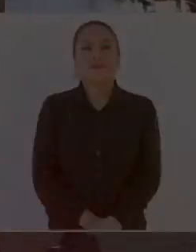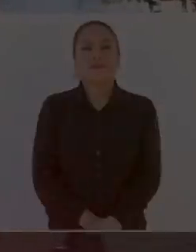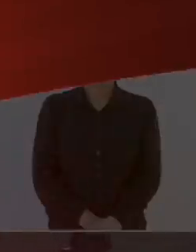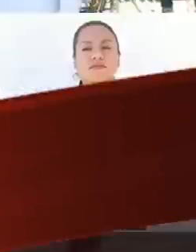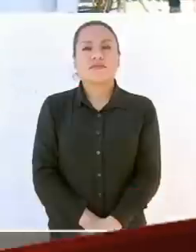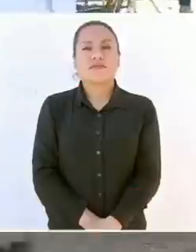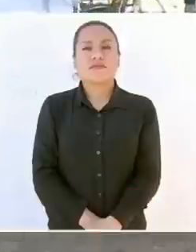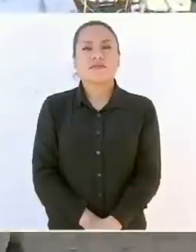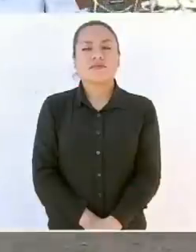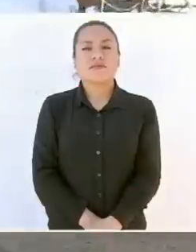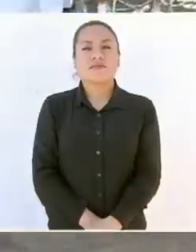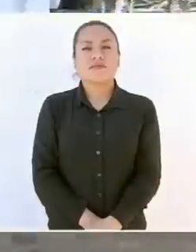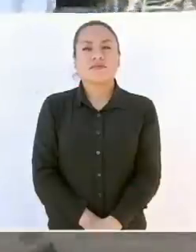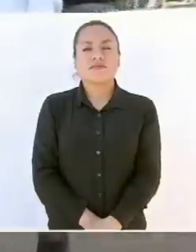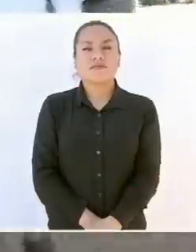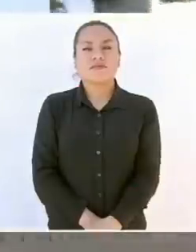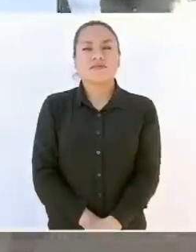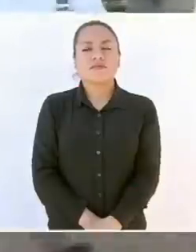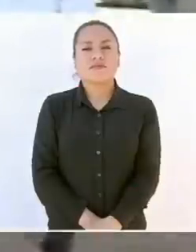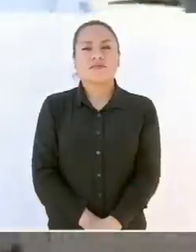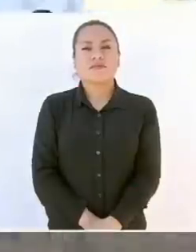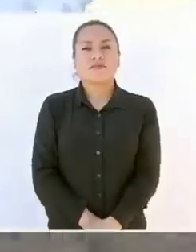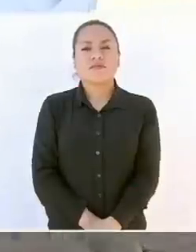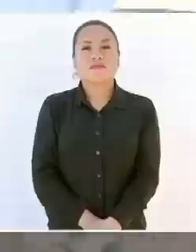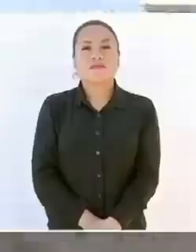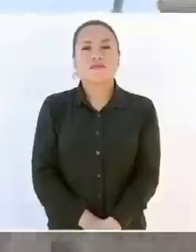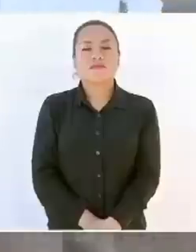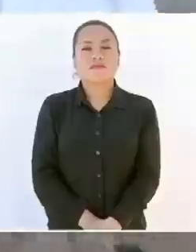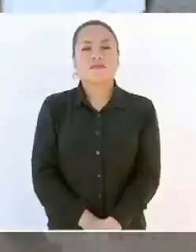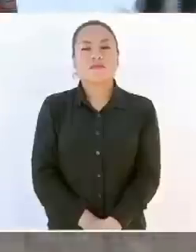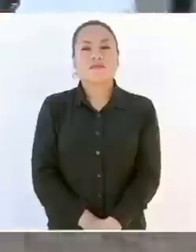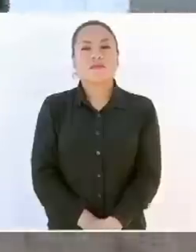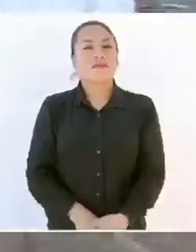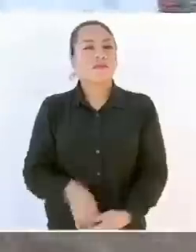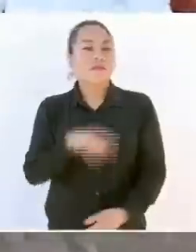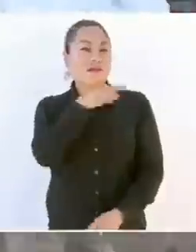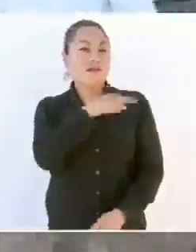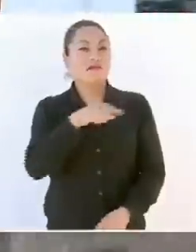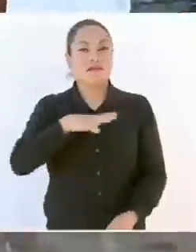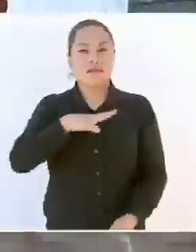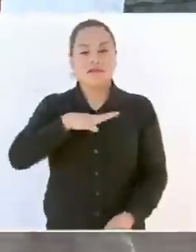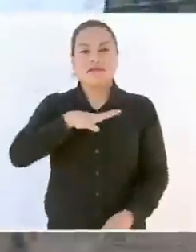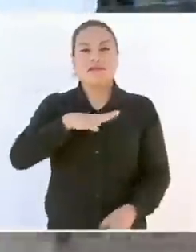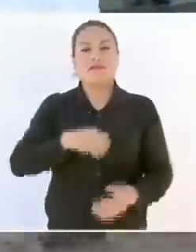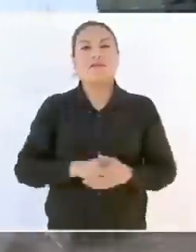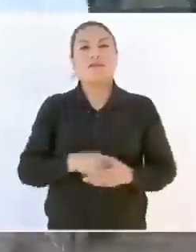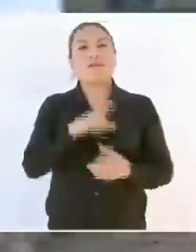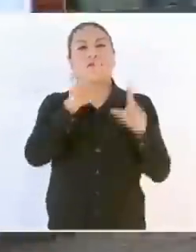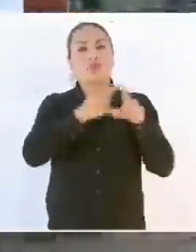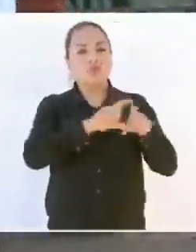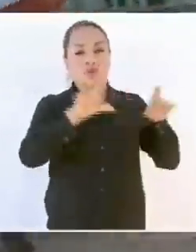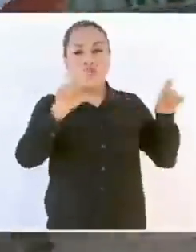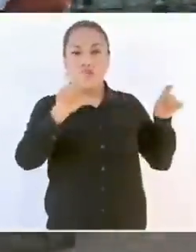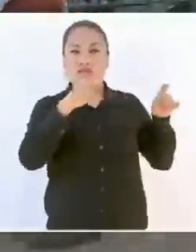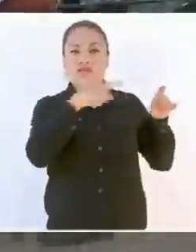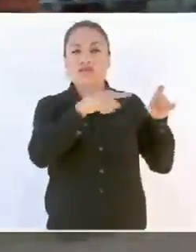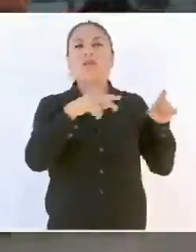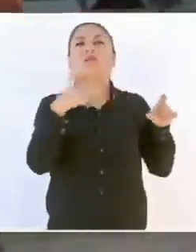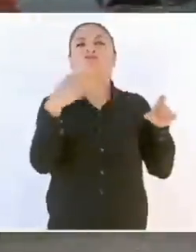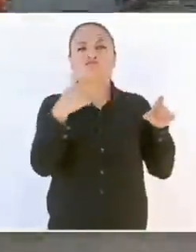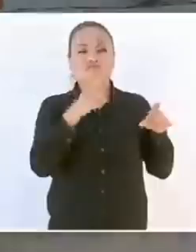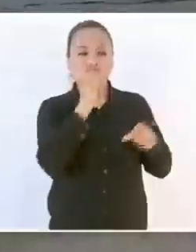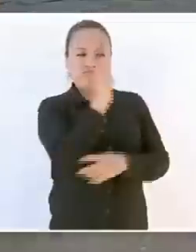A nuestro lado, por favor señor presidente Mire pues aquí tenemos ya el letrero que identifica A nuestra